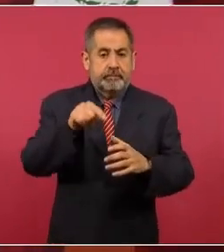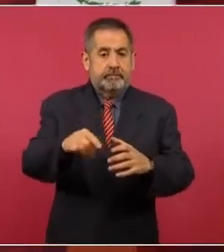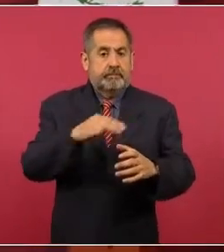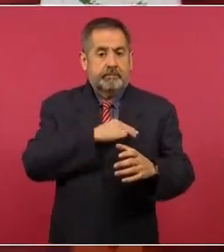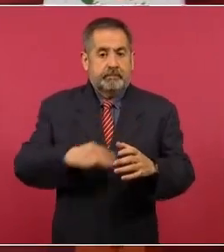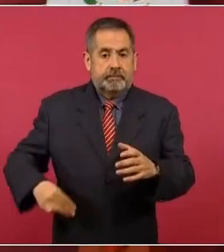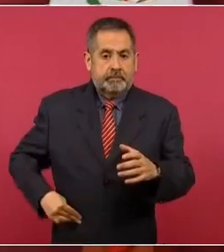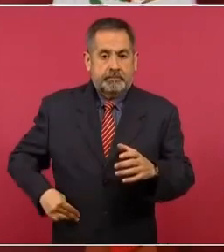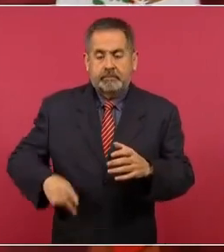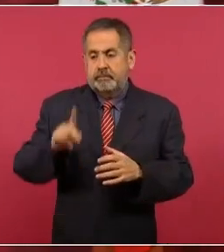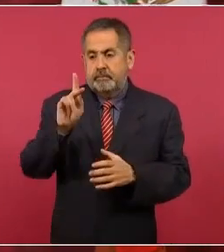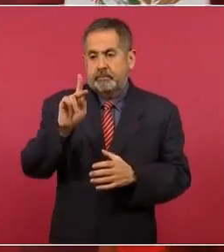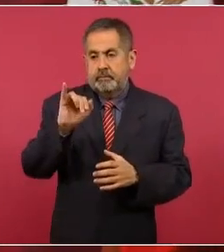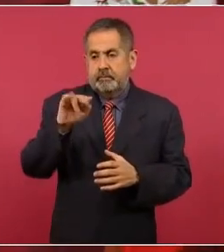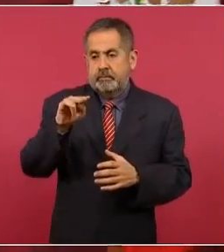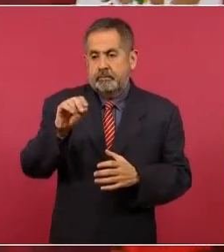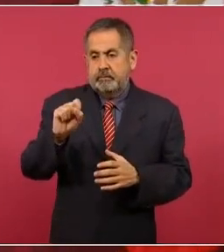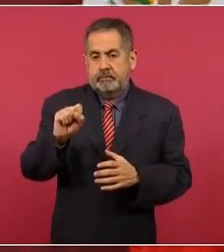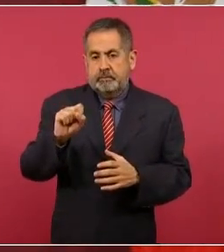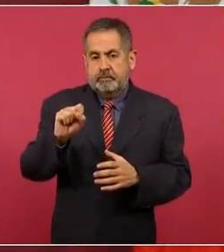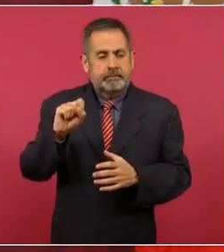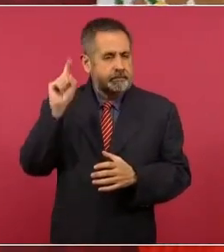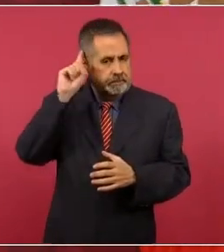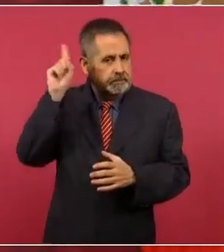municipio de Pinos, Zacatecas.